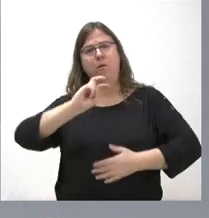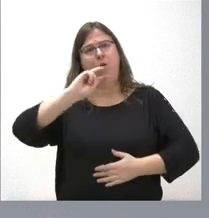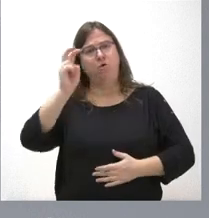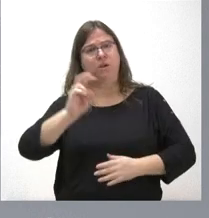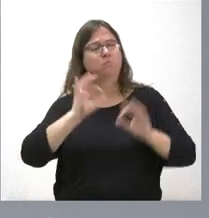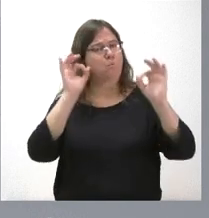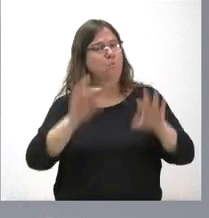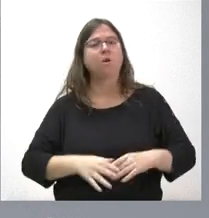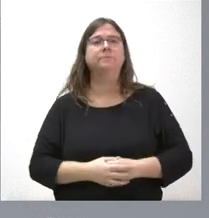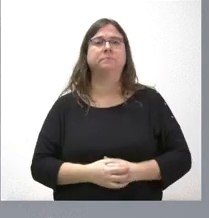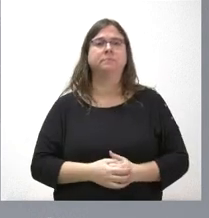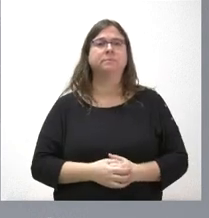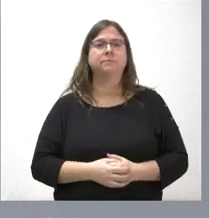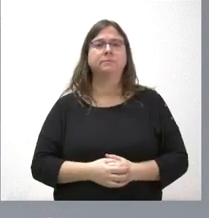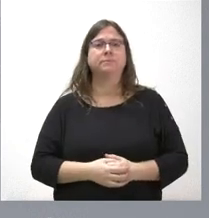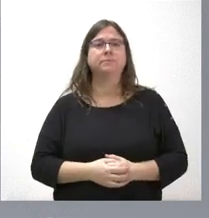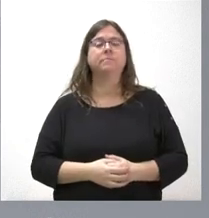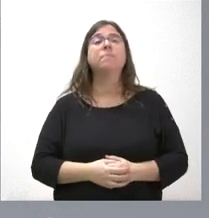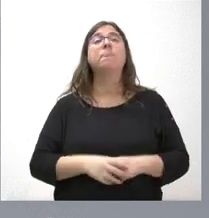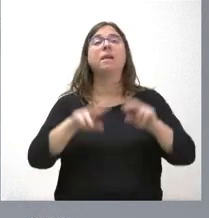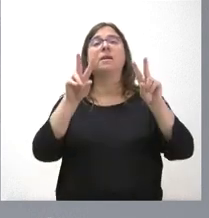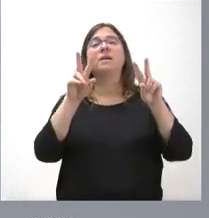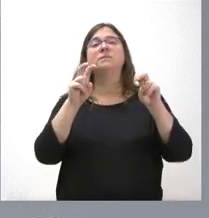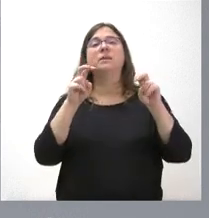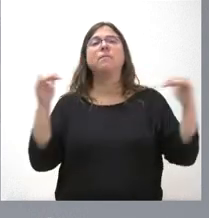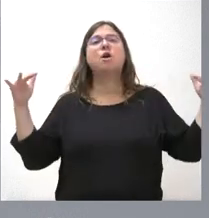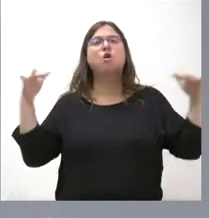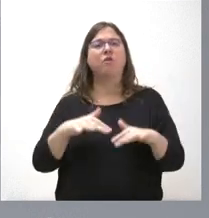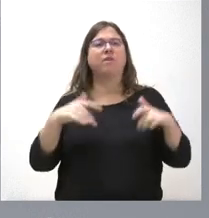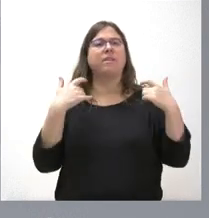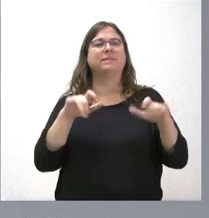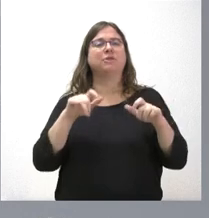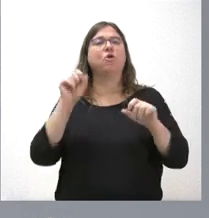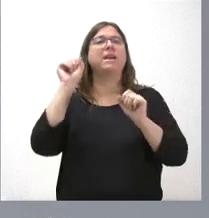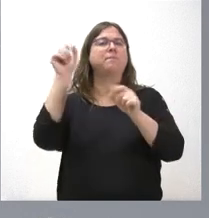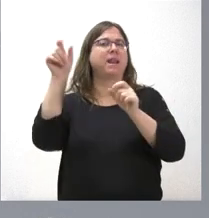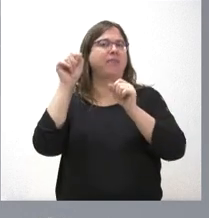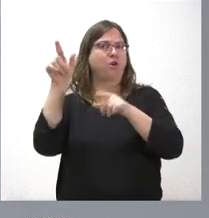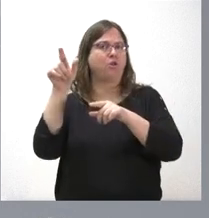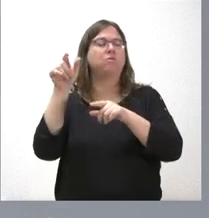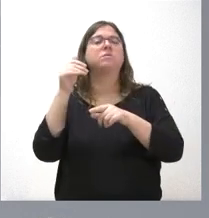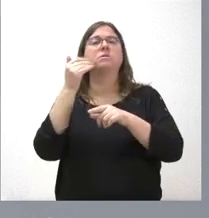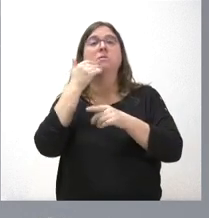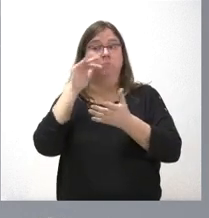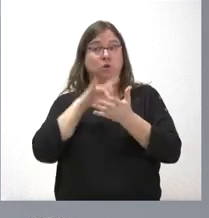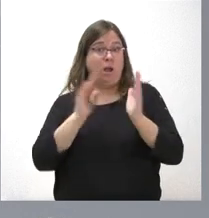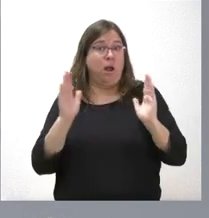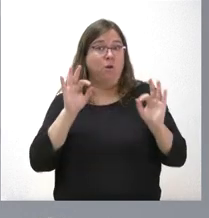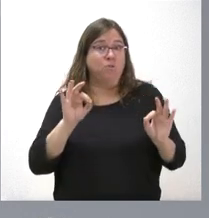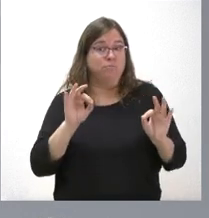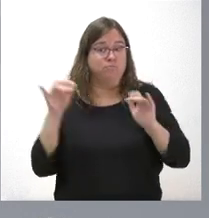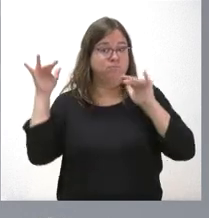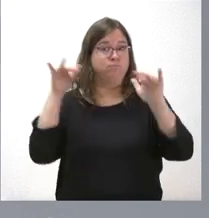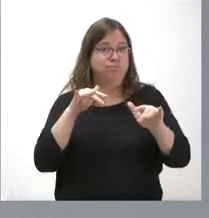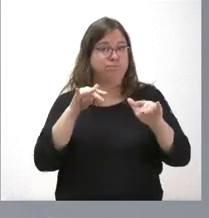a otras comunidades. Respecto a la Conferencia Sectorial de Inmigración, se está celebrando, han asistido